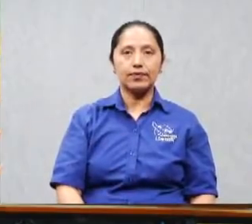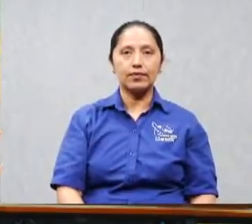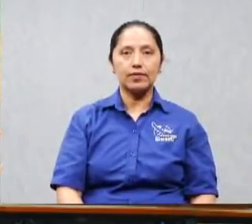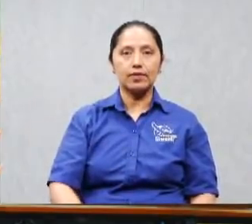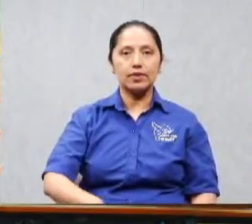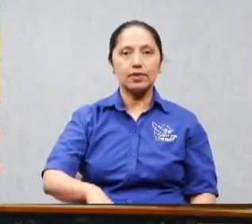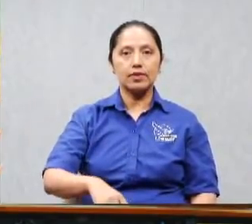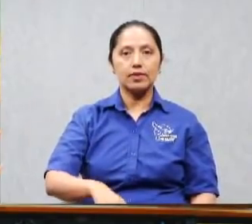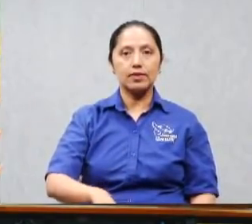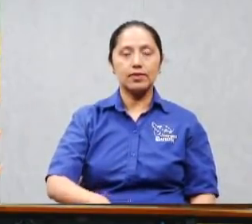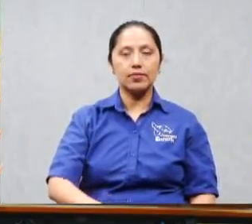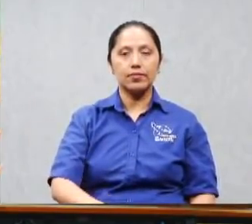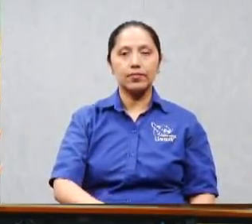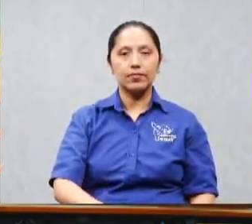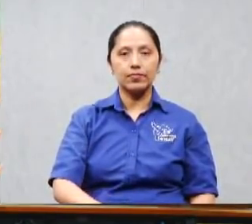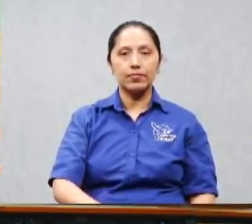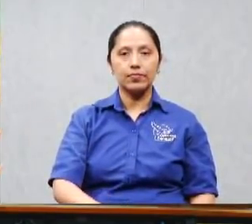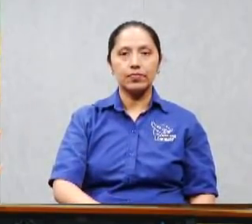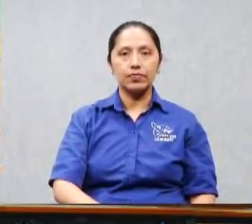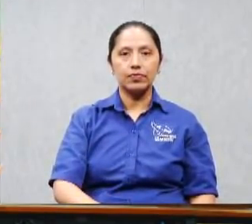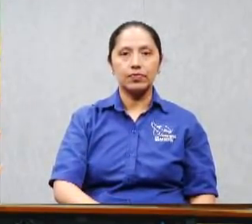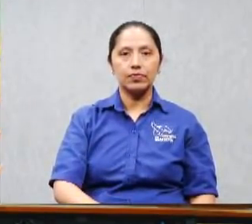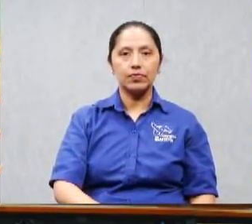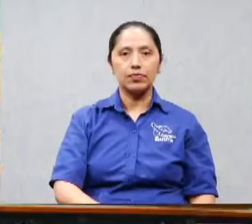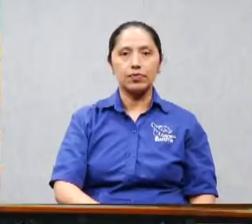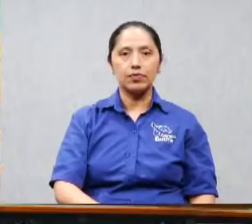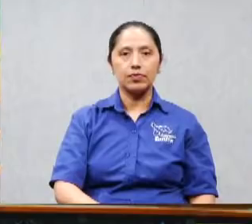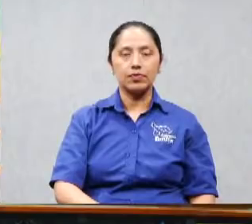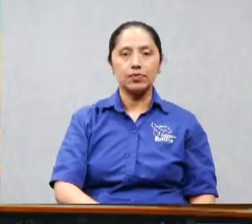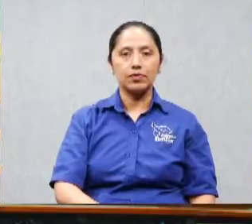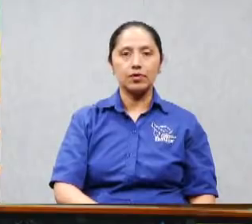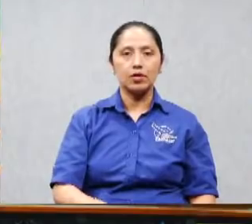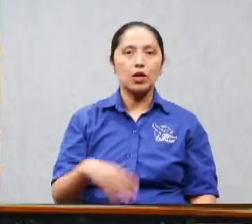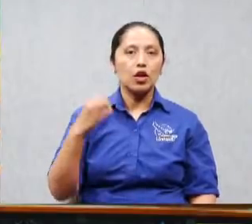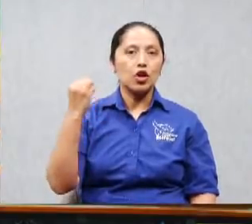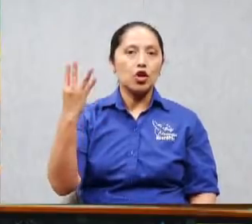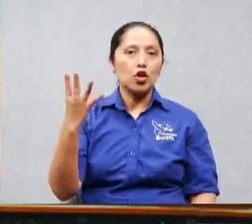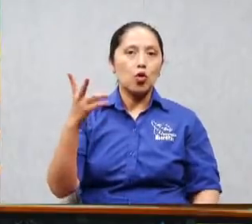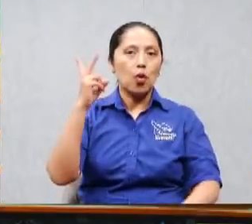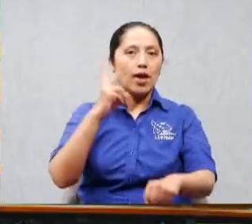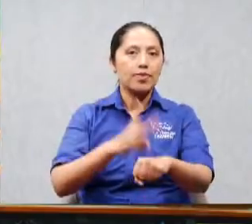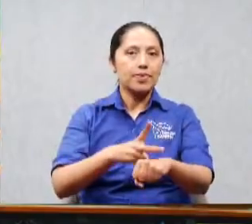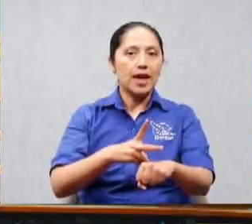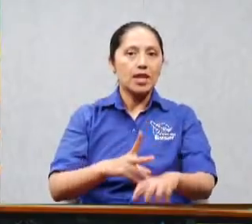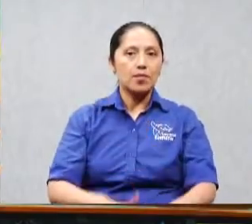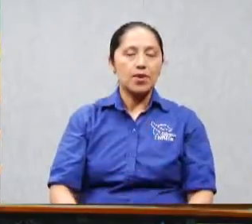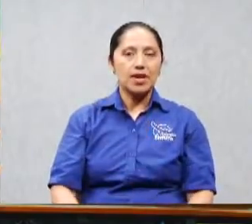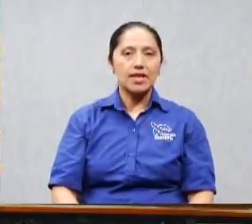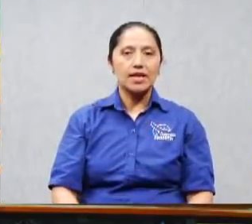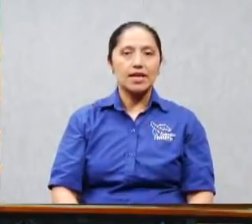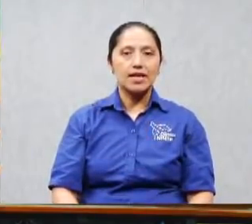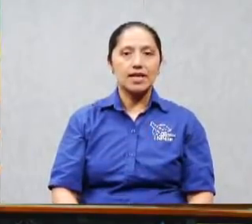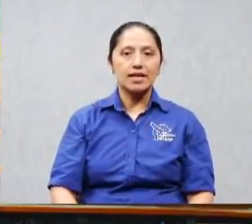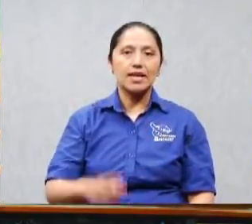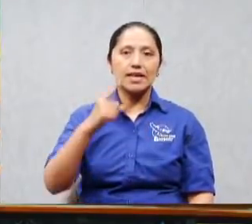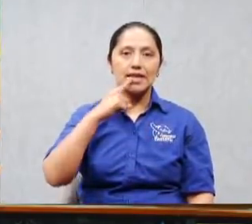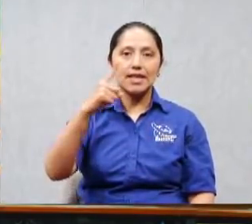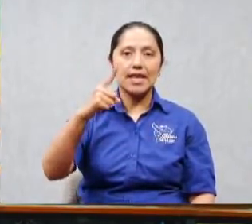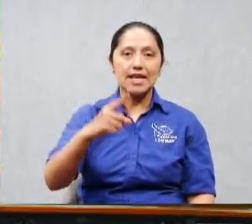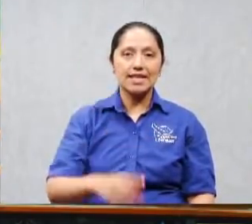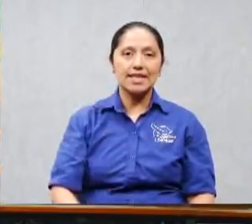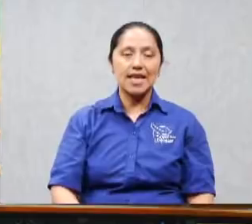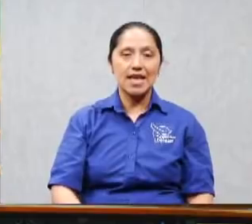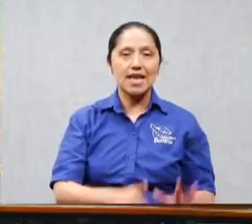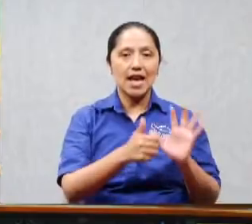¿cuántas veces había venido el hermano Sergio hermanos cuatro días a la semana cinco y media que pasa que viene